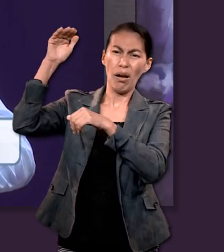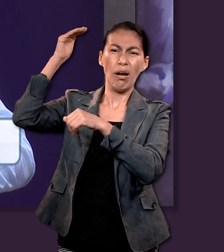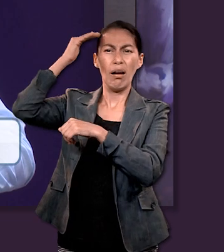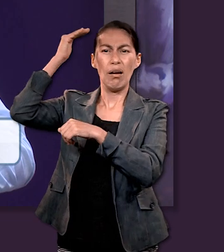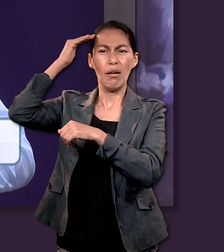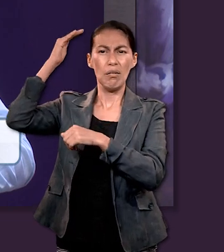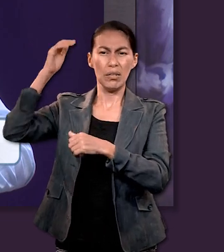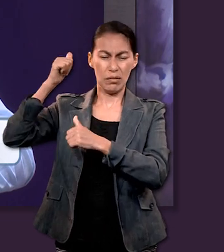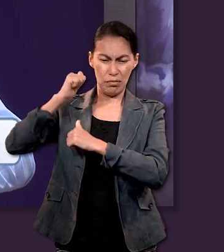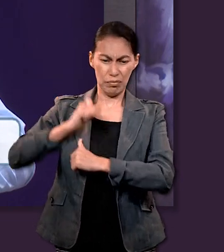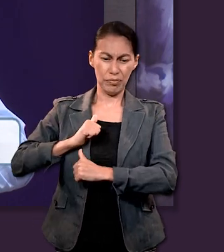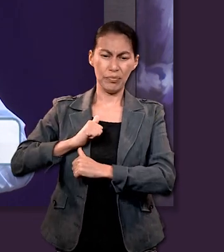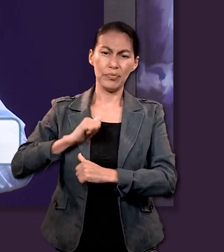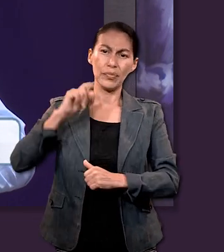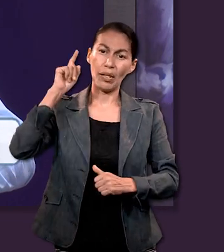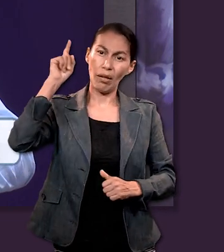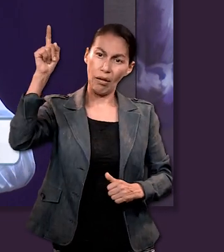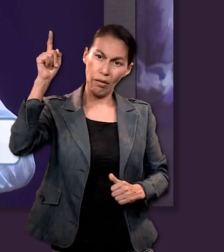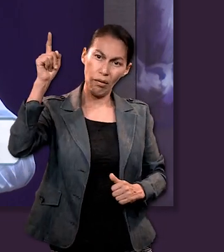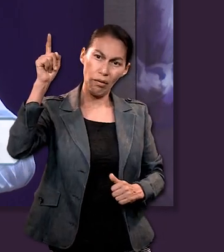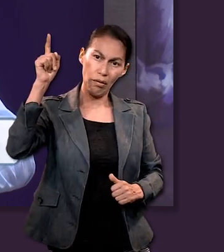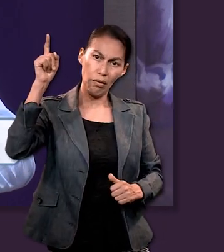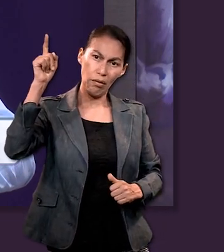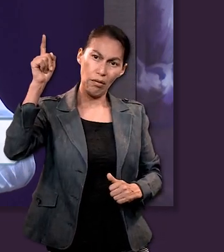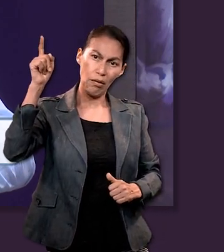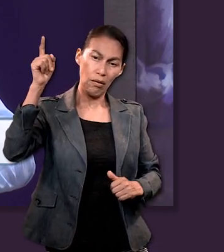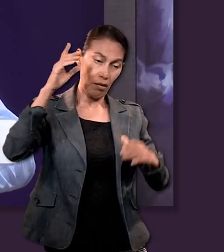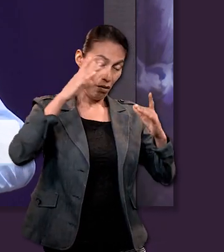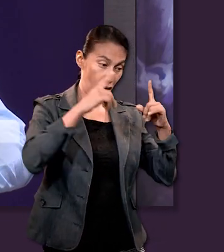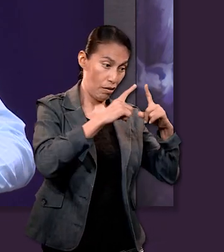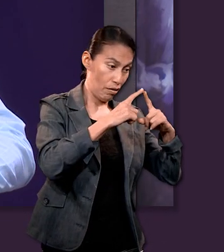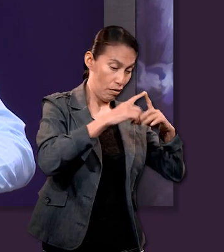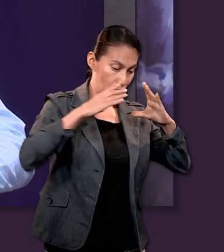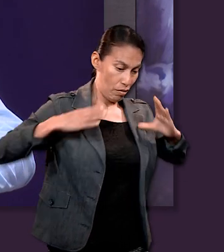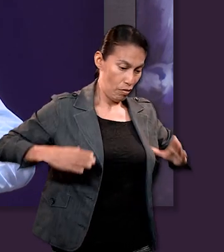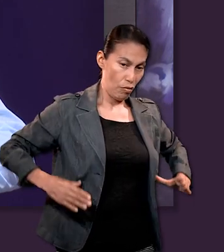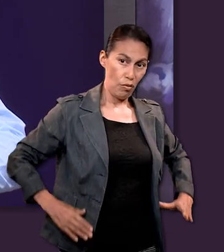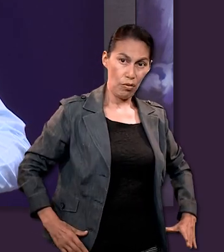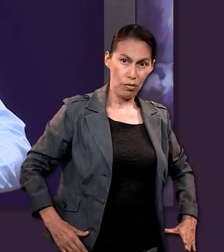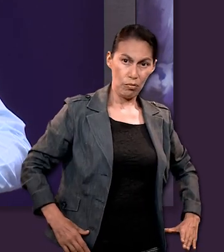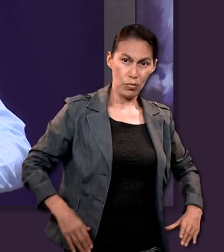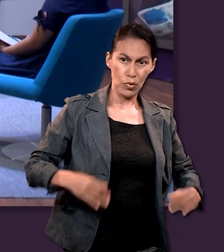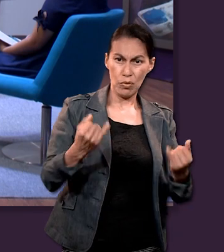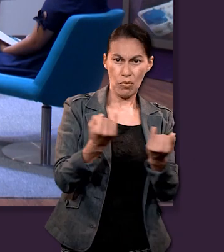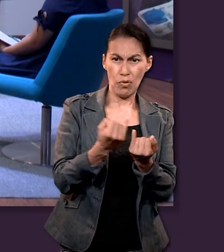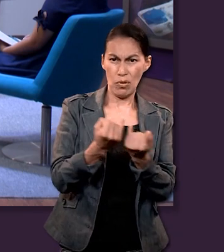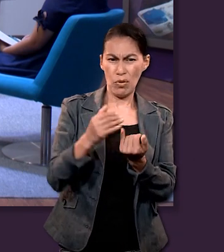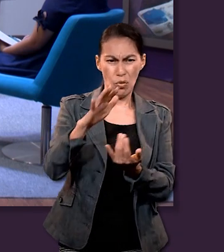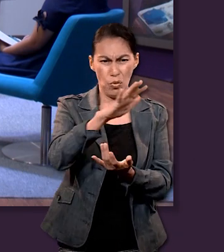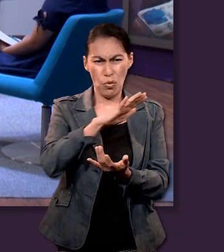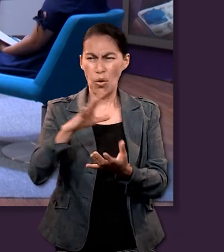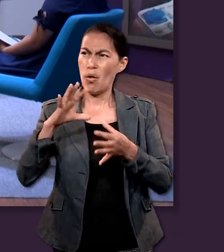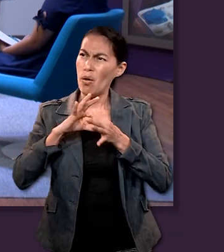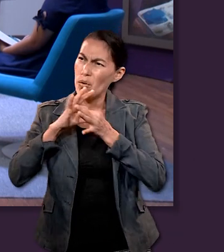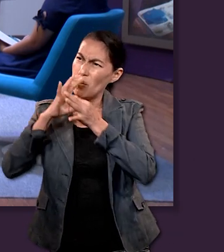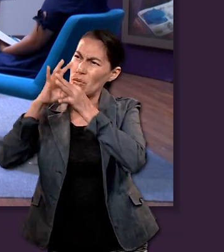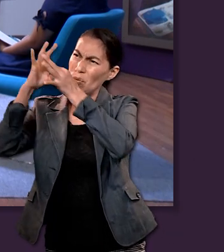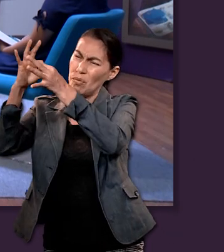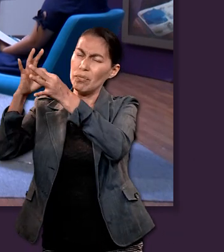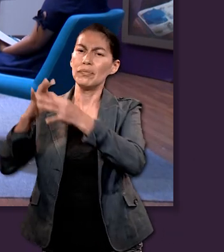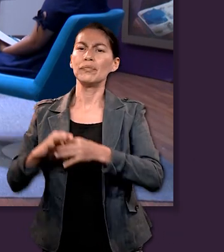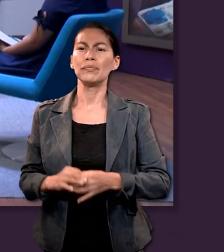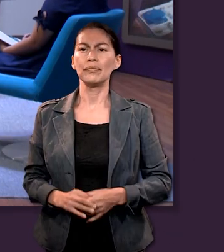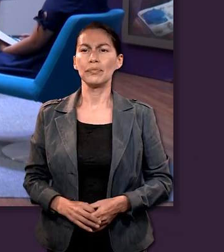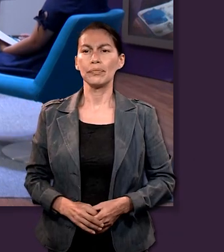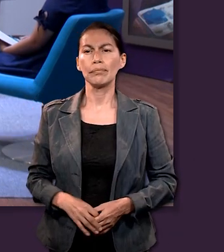y lo dio por cabeza sobre todas las cosas a la iglesia la cual es su cuerpo la plenitud de aquel que todo lo llena